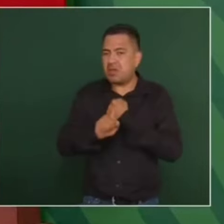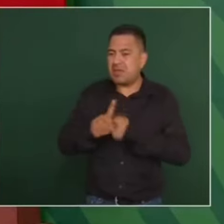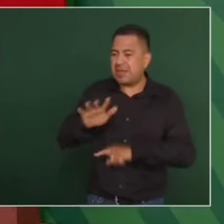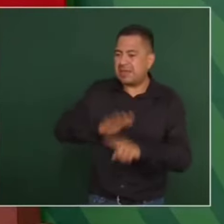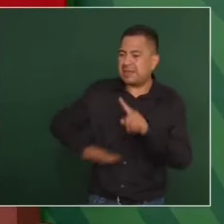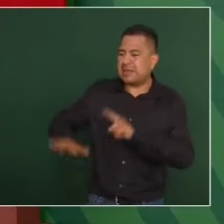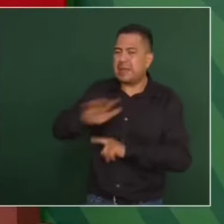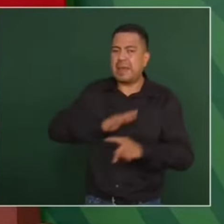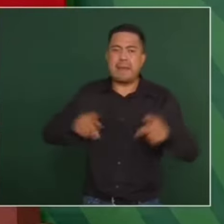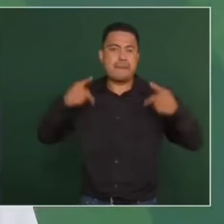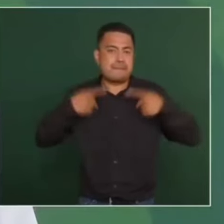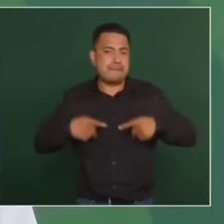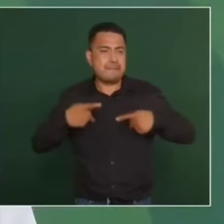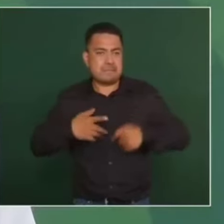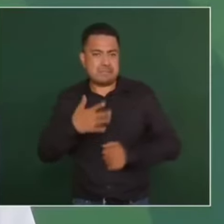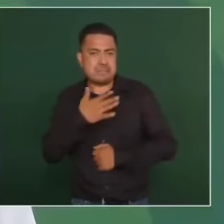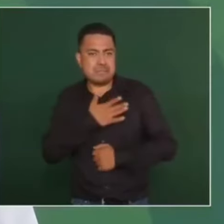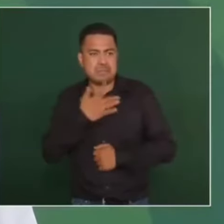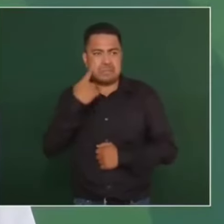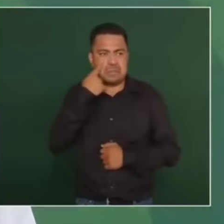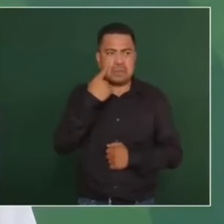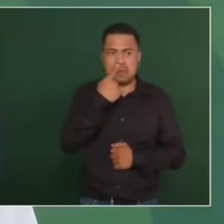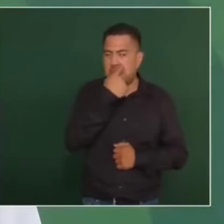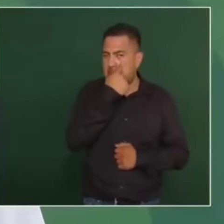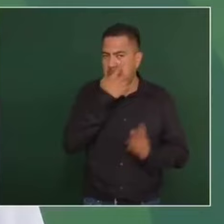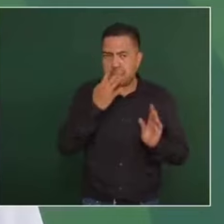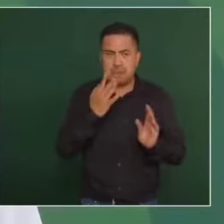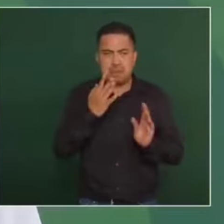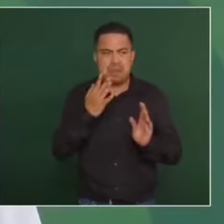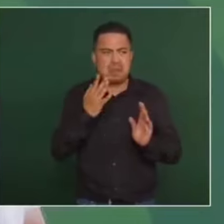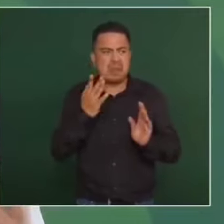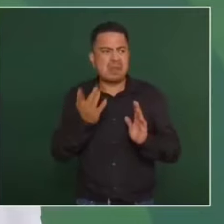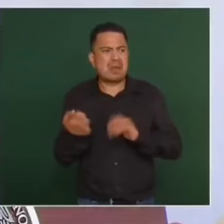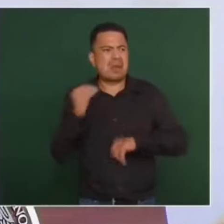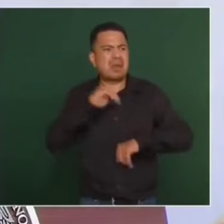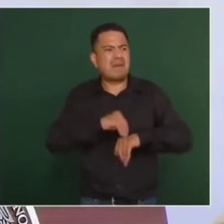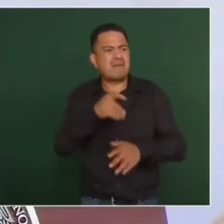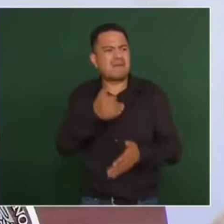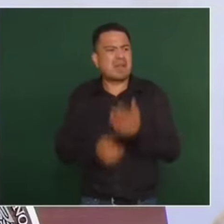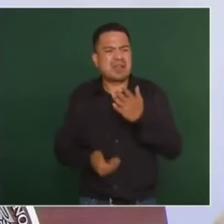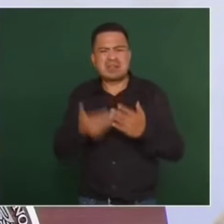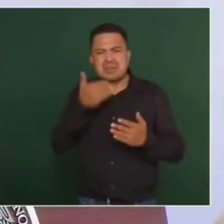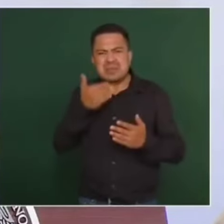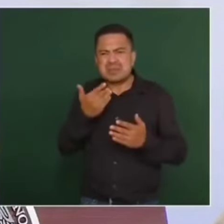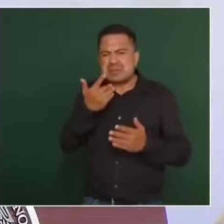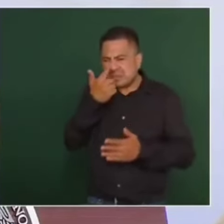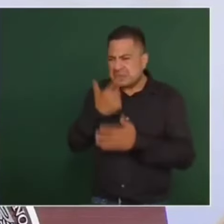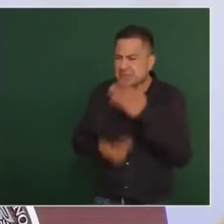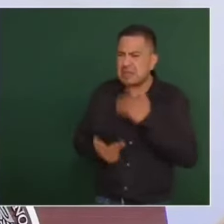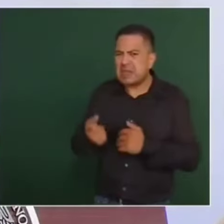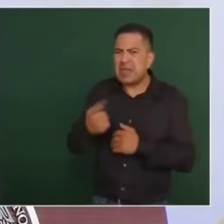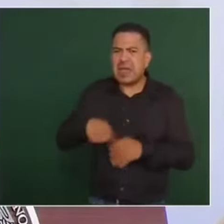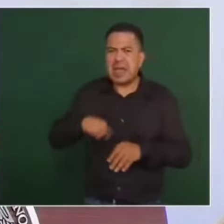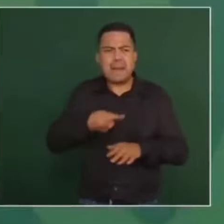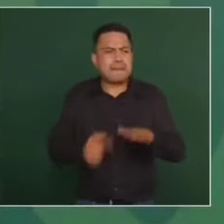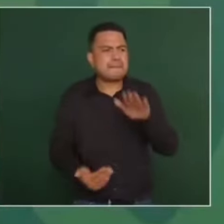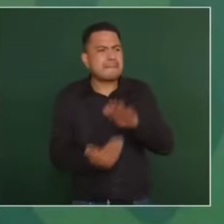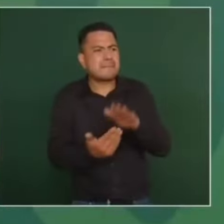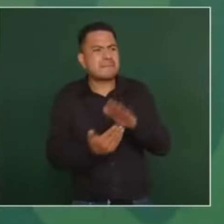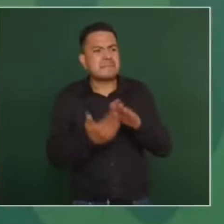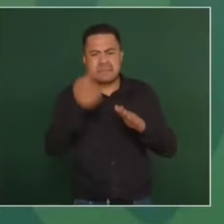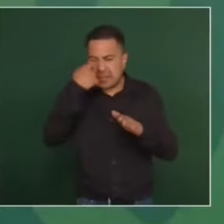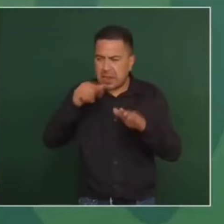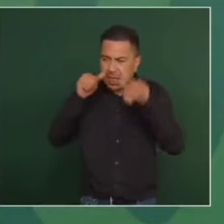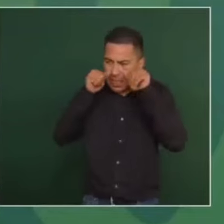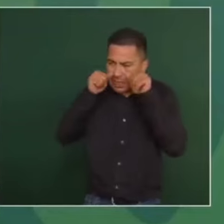ciudadanía desde nuestro punto de vista, infundados, injustificados, dado que hay una mesa constructiva para